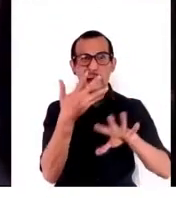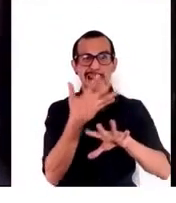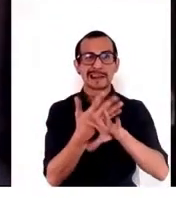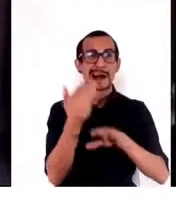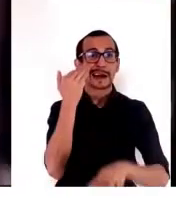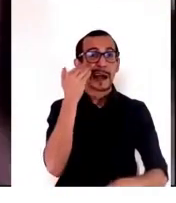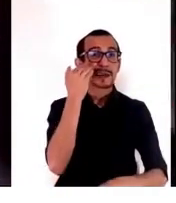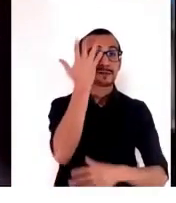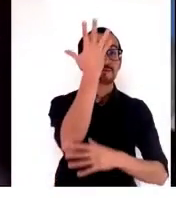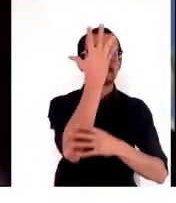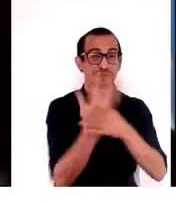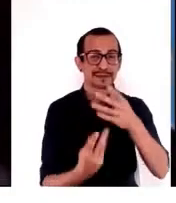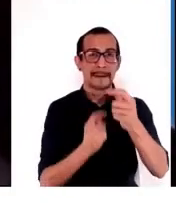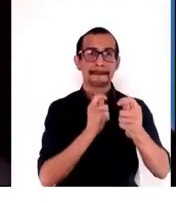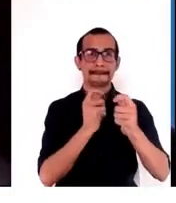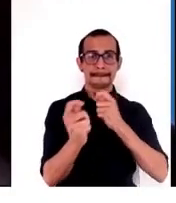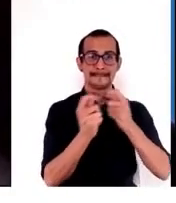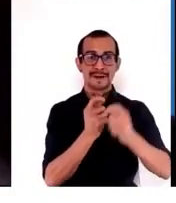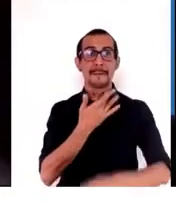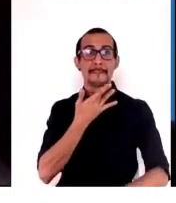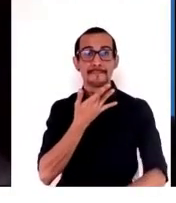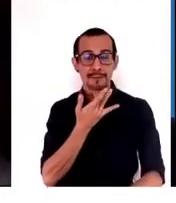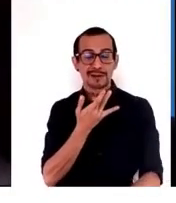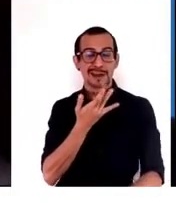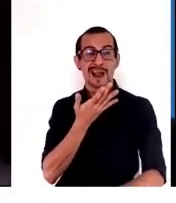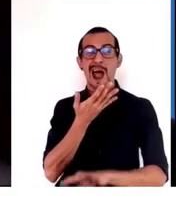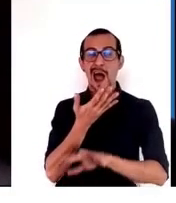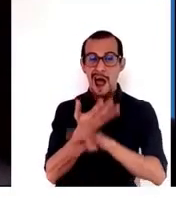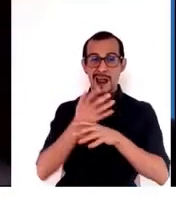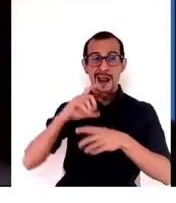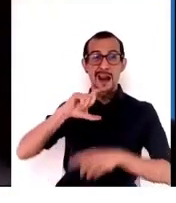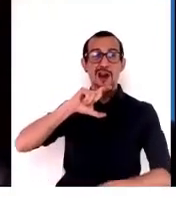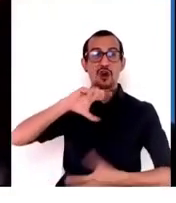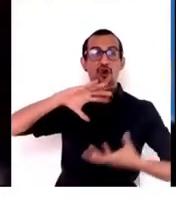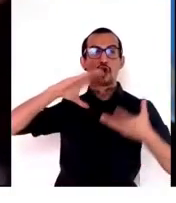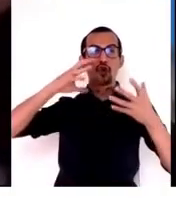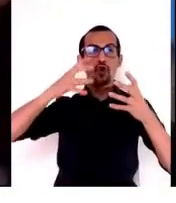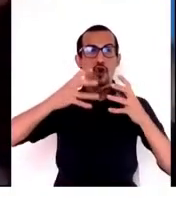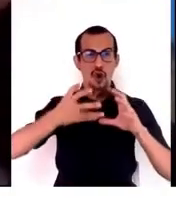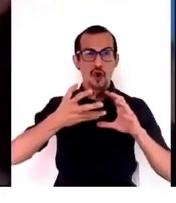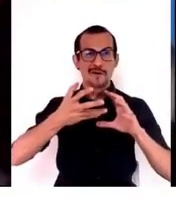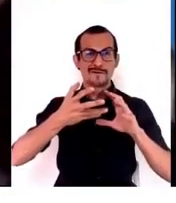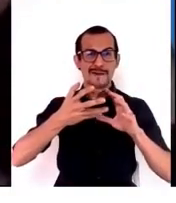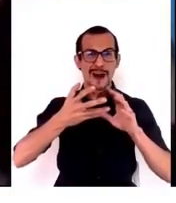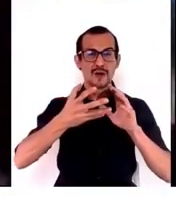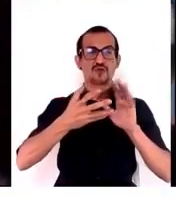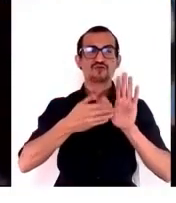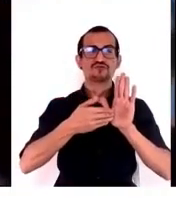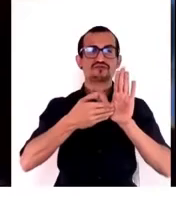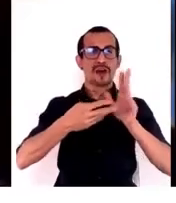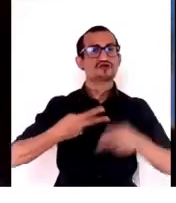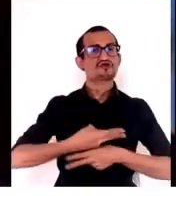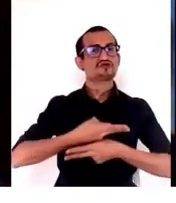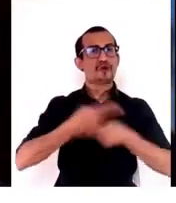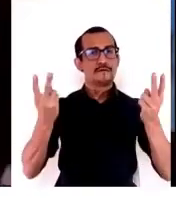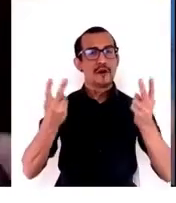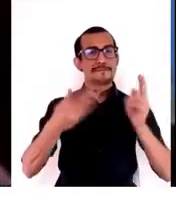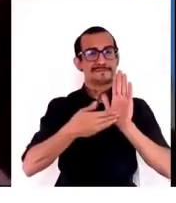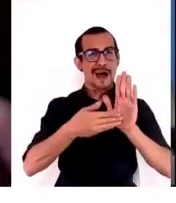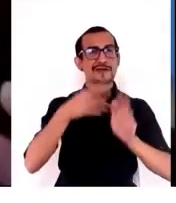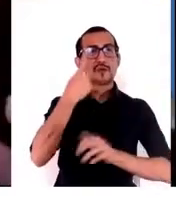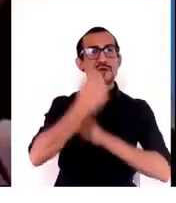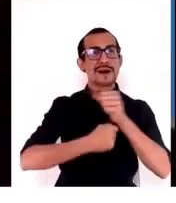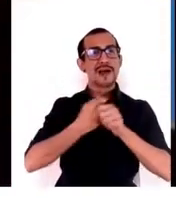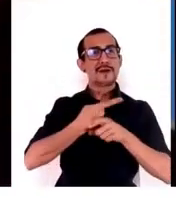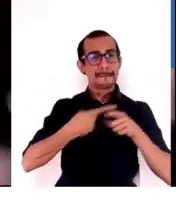Porque con el global warming, ahora tenemos el reporte hace un año y medio sobre que